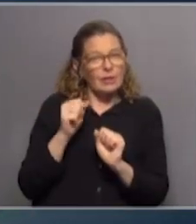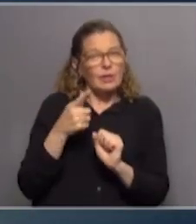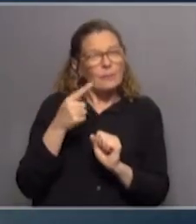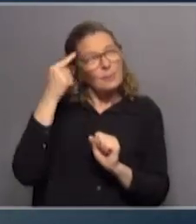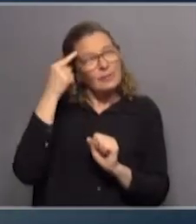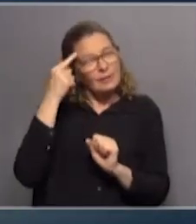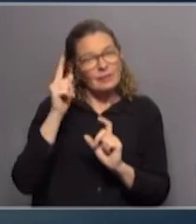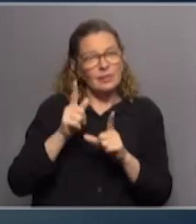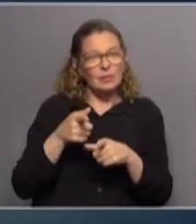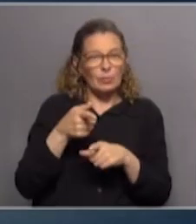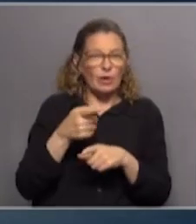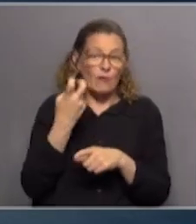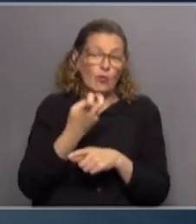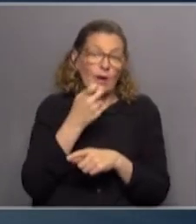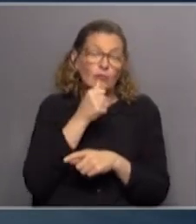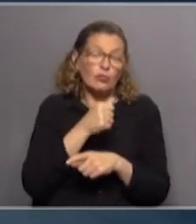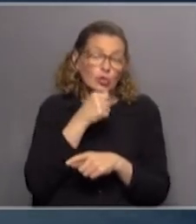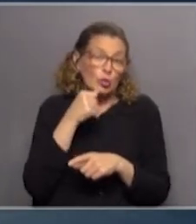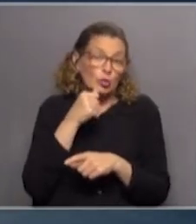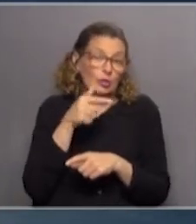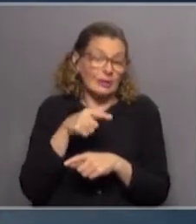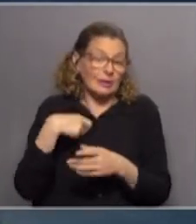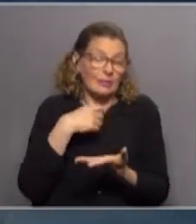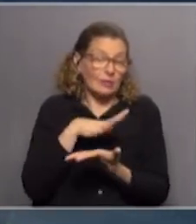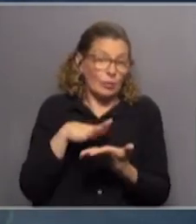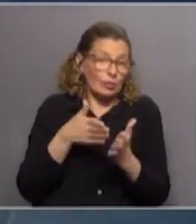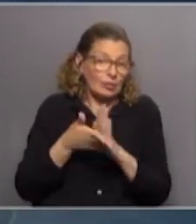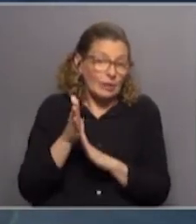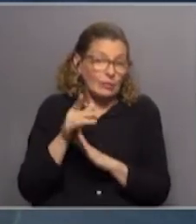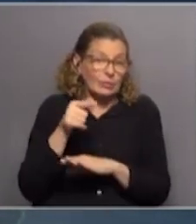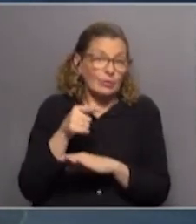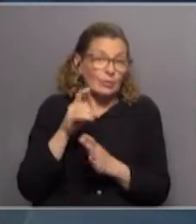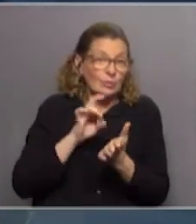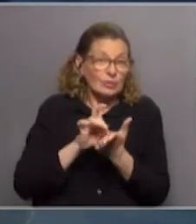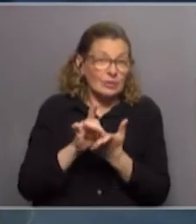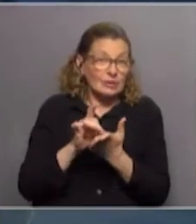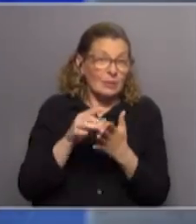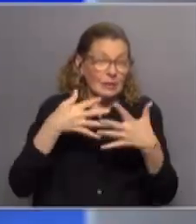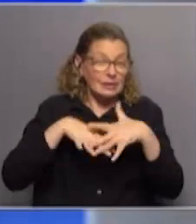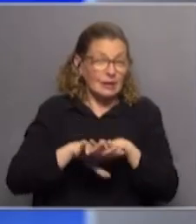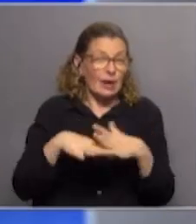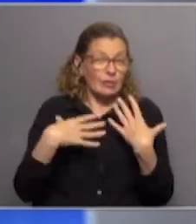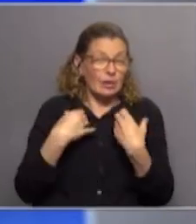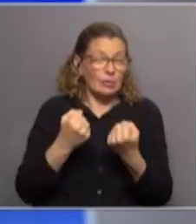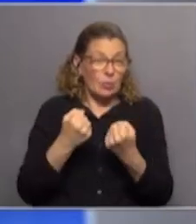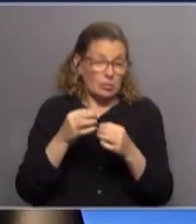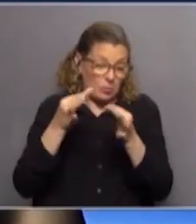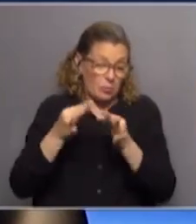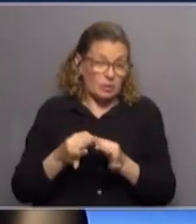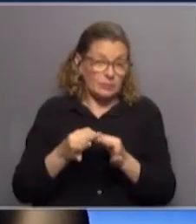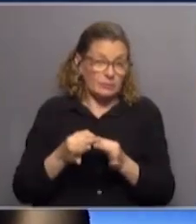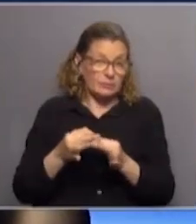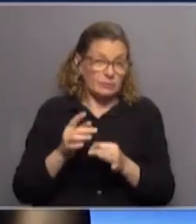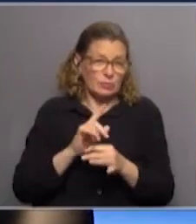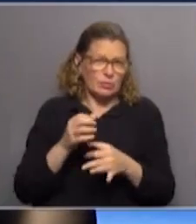pensar que puede ser una de las formas de salir de esta situación cuando según usted hay un sistema nacional integrado de salud que sigue siendo eficiente? no, no tiene